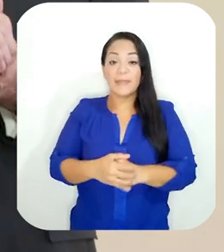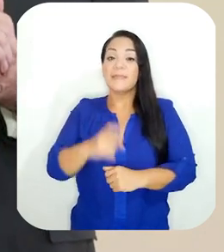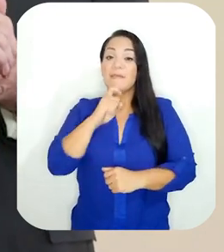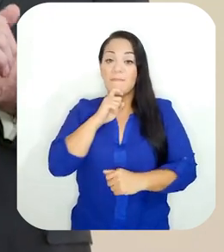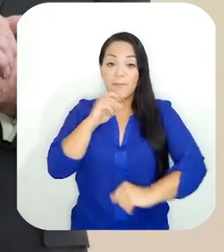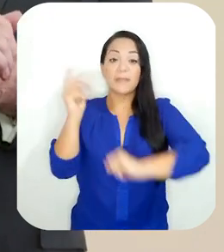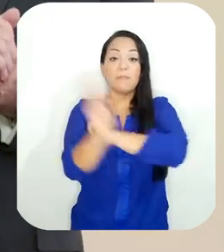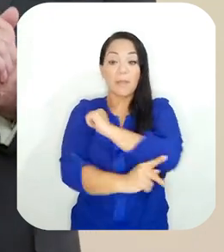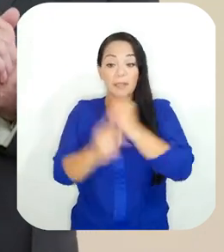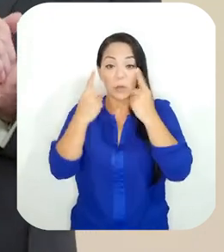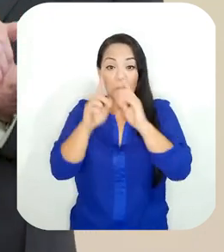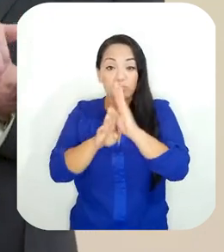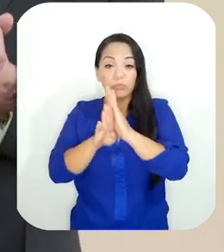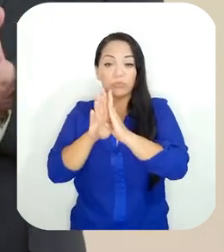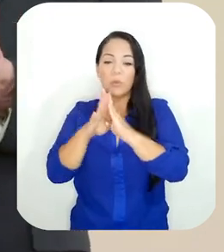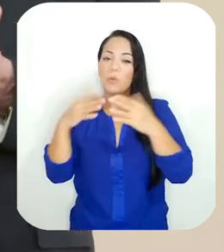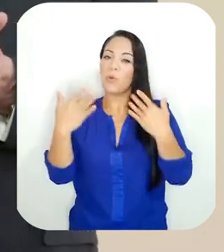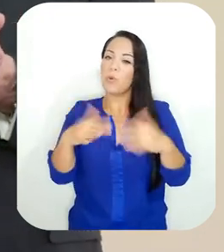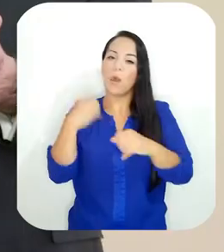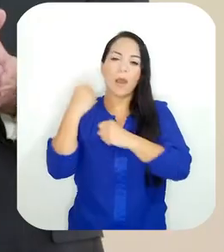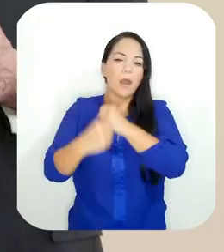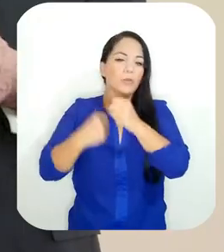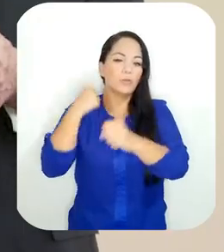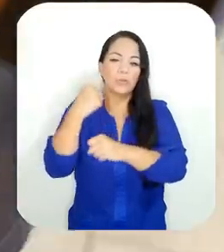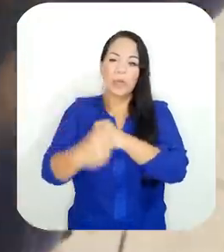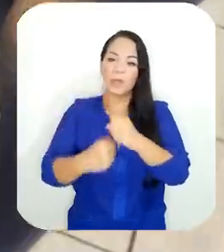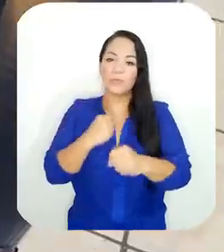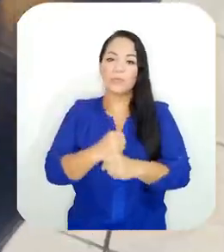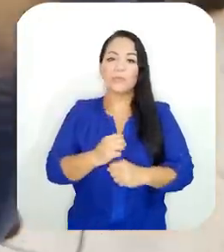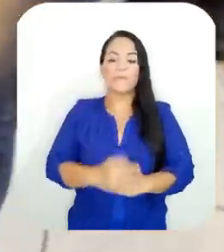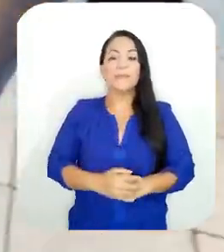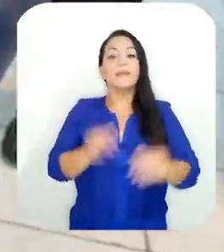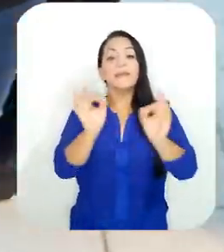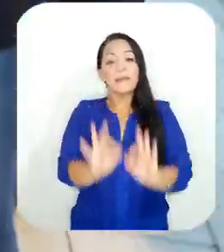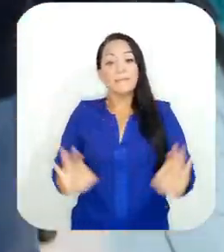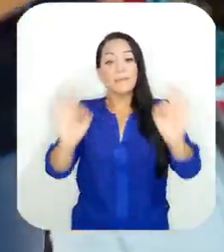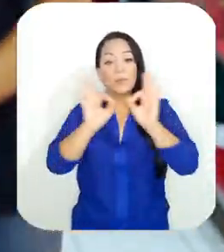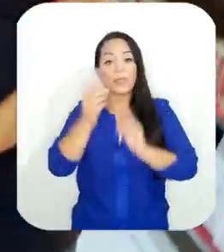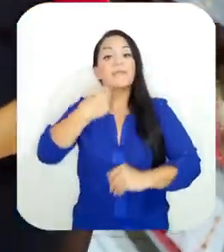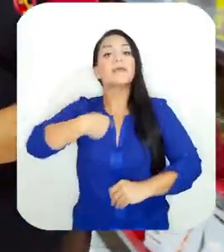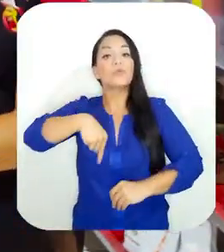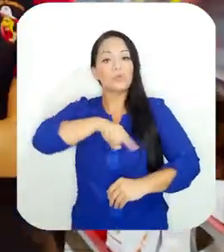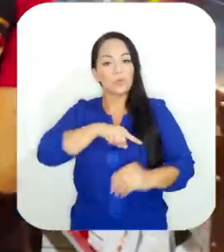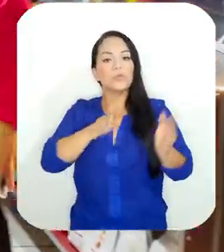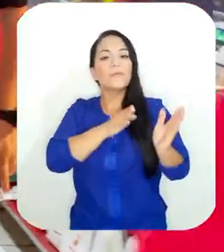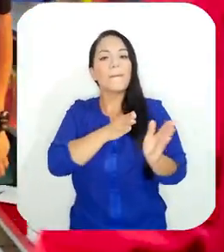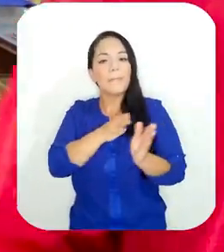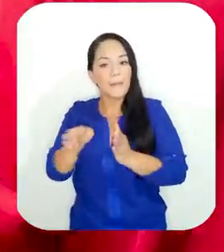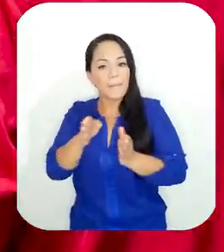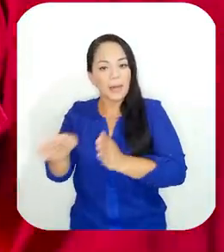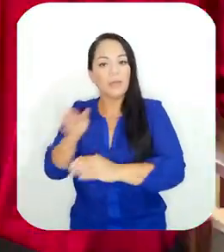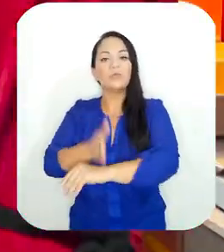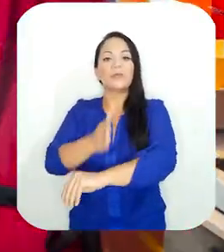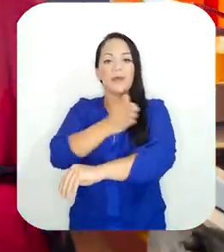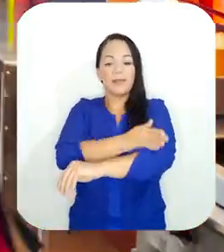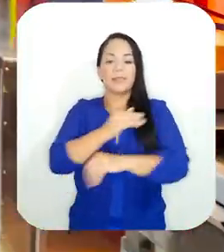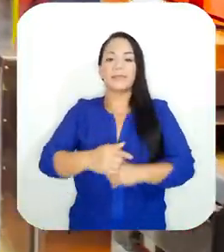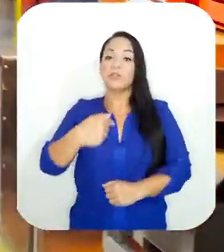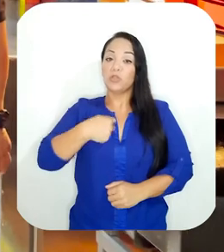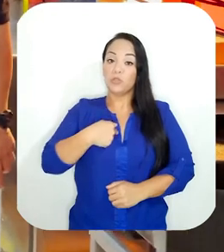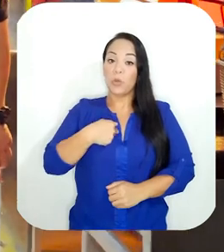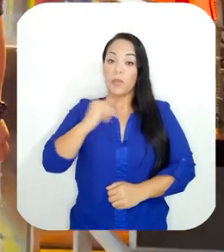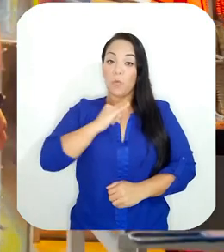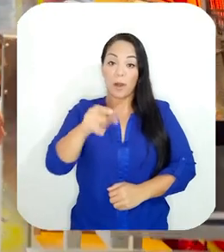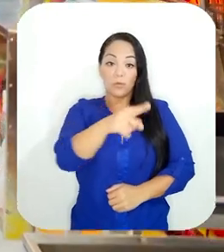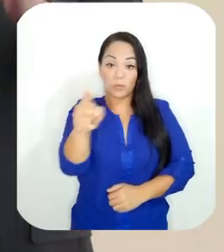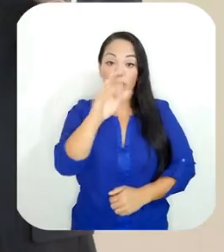casos duran muchísimos años en recuperarse. Por eso es importante que estemos preparados. Como un